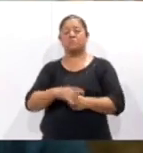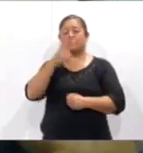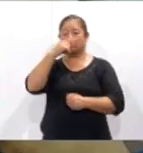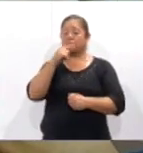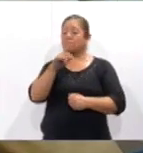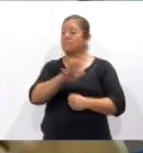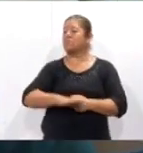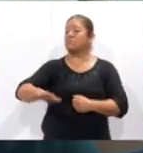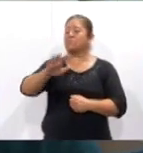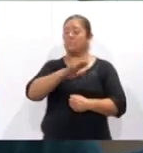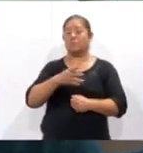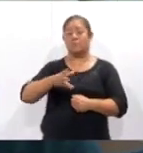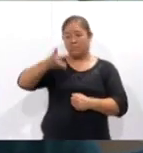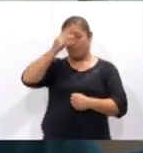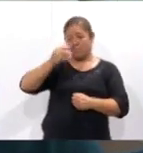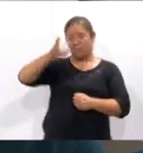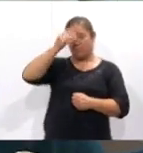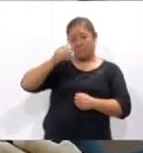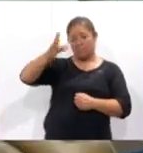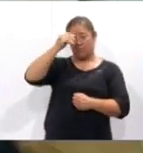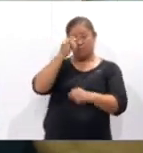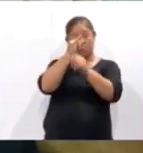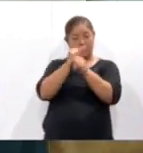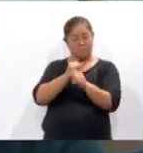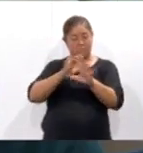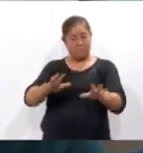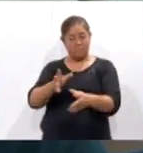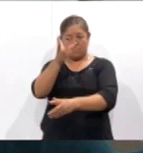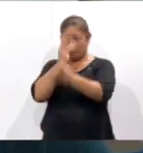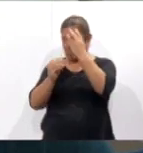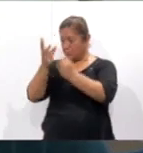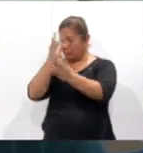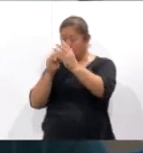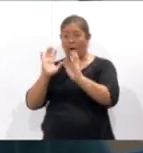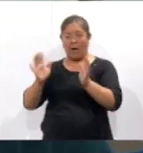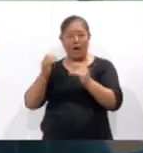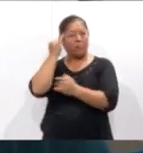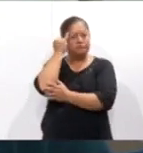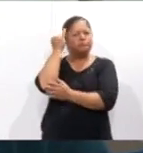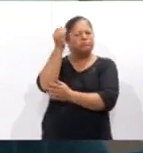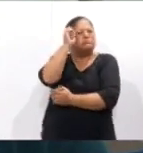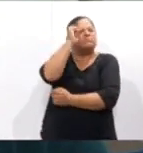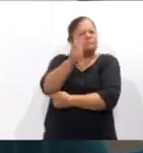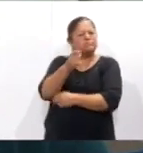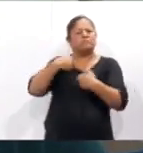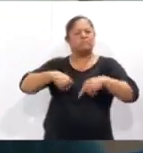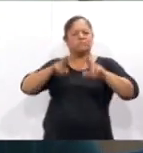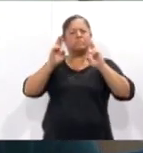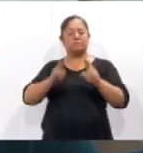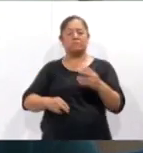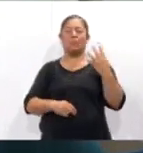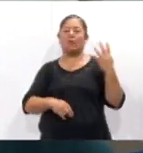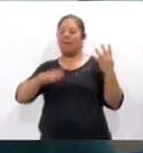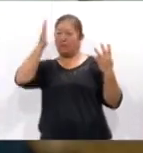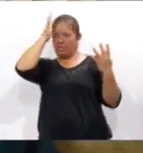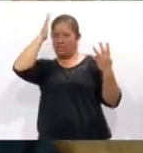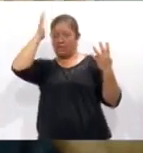chicos se empaparan sobre información y así pudieron tener idea de lo que representar a Los Cuatro Señoríos.